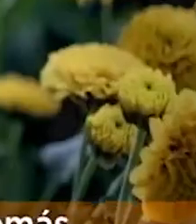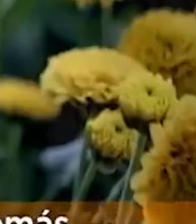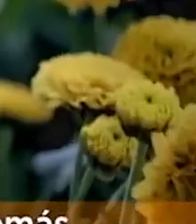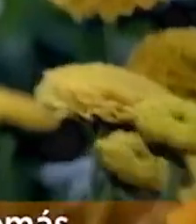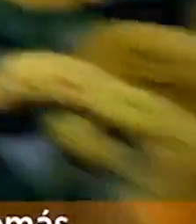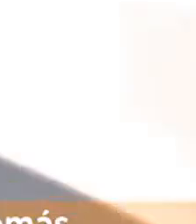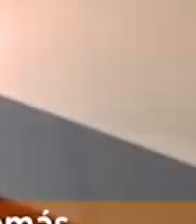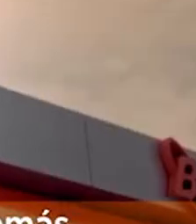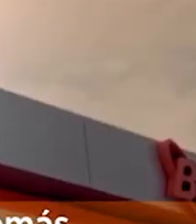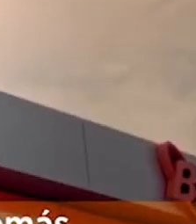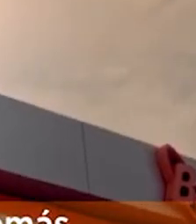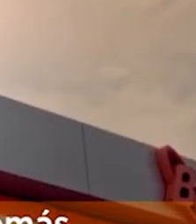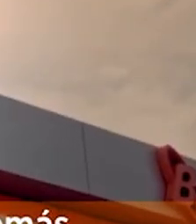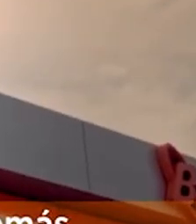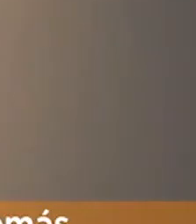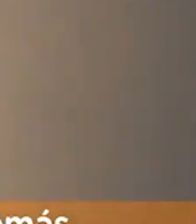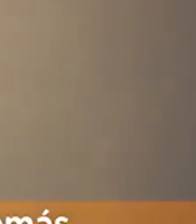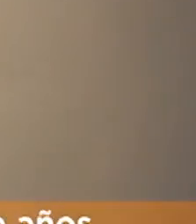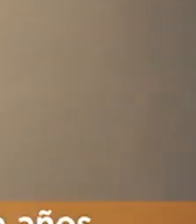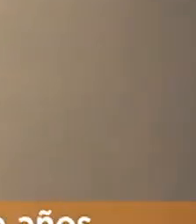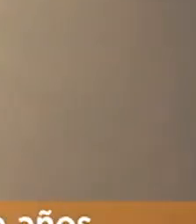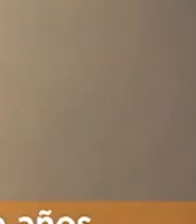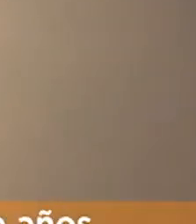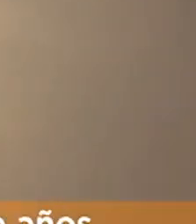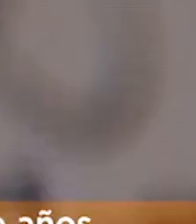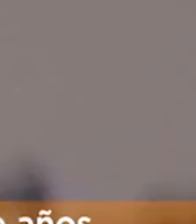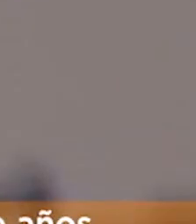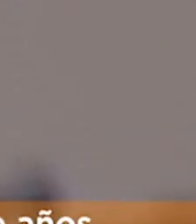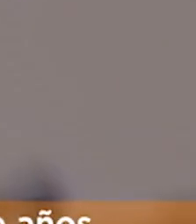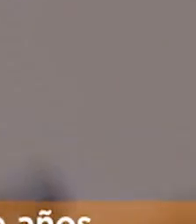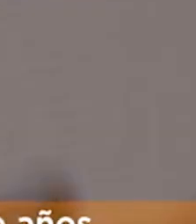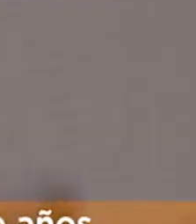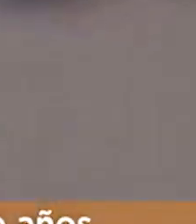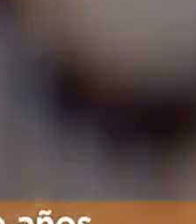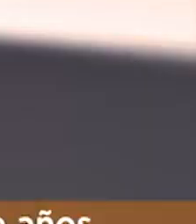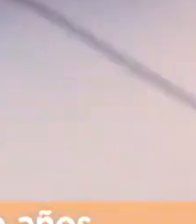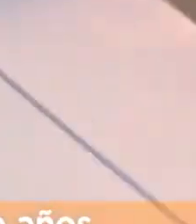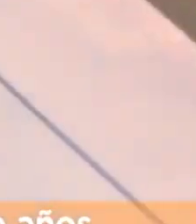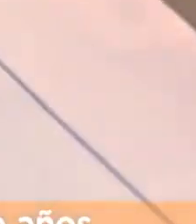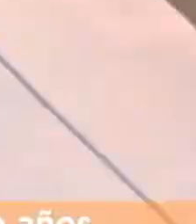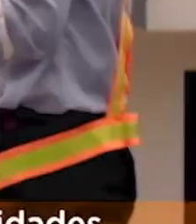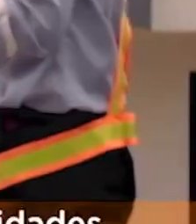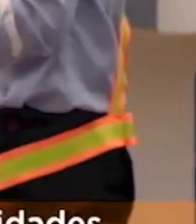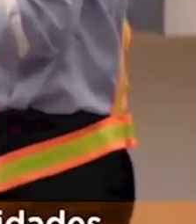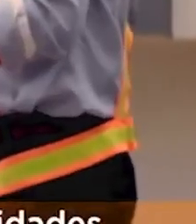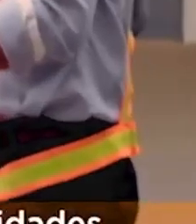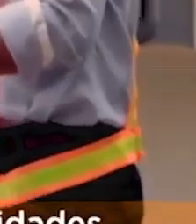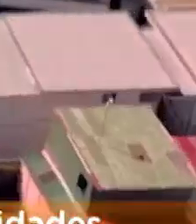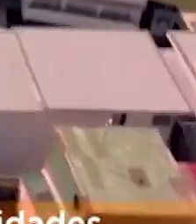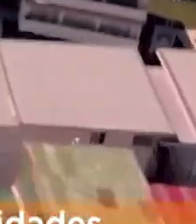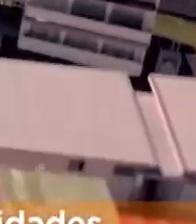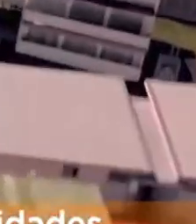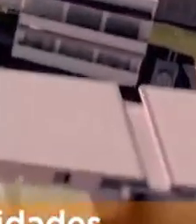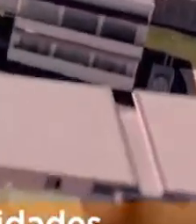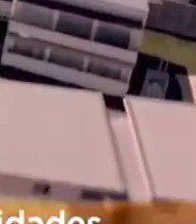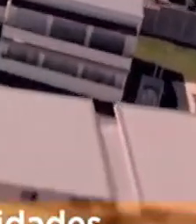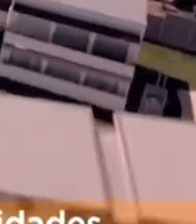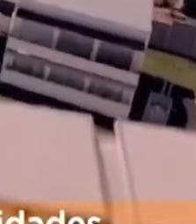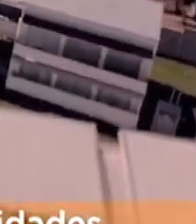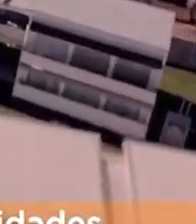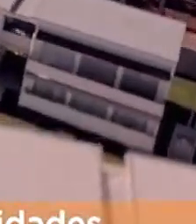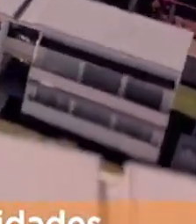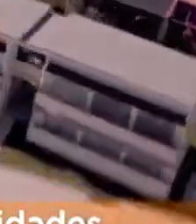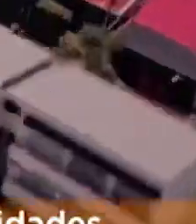Hay un banco que sí es diferente a todos los demás. Es el único banco que durante los últimos 20 años ha dedicado más de 84